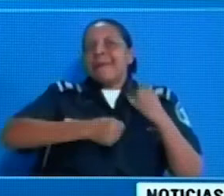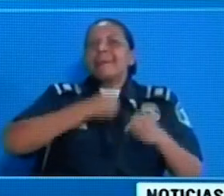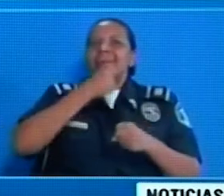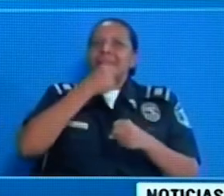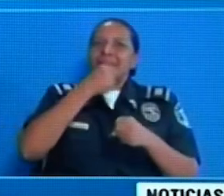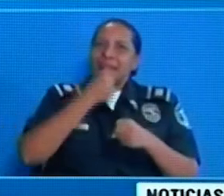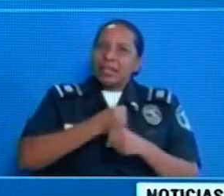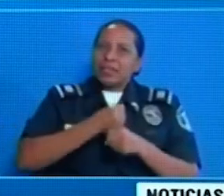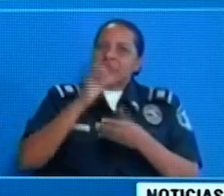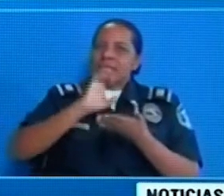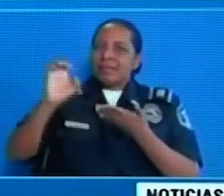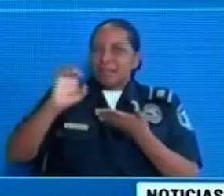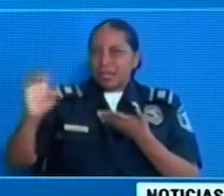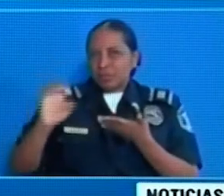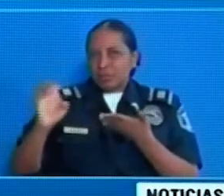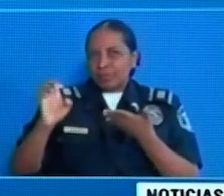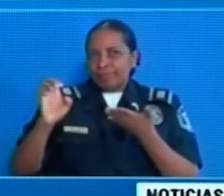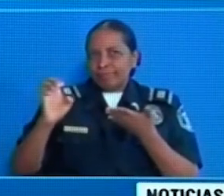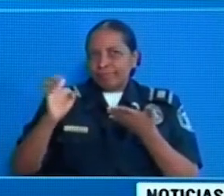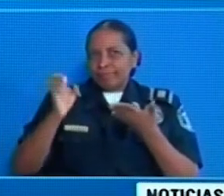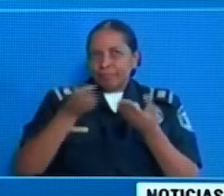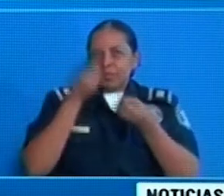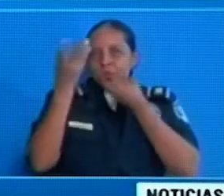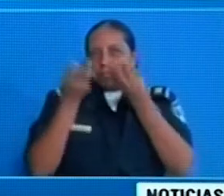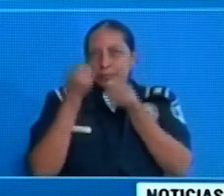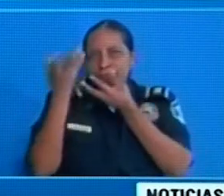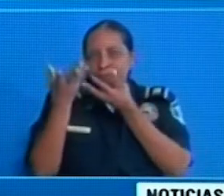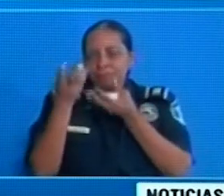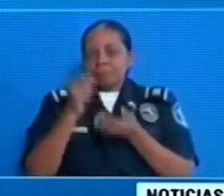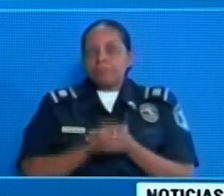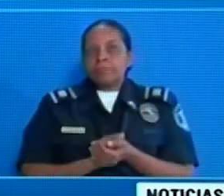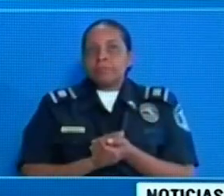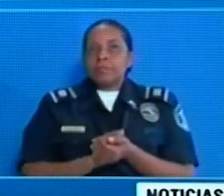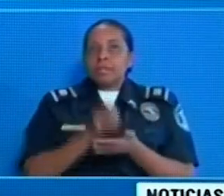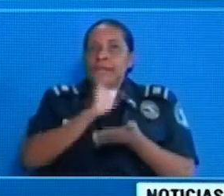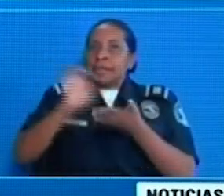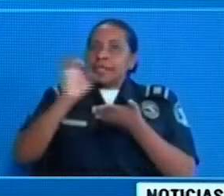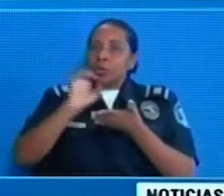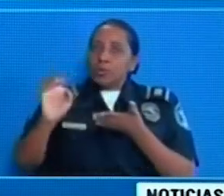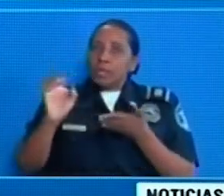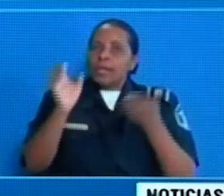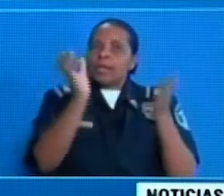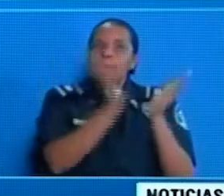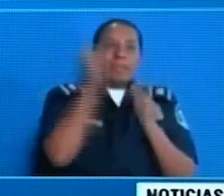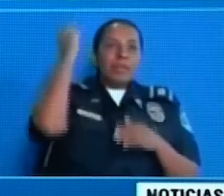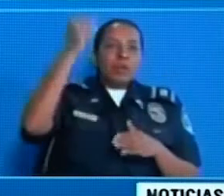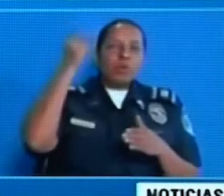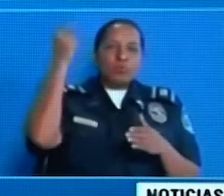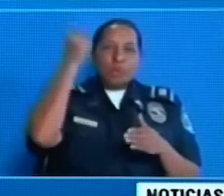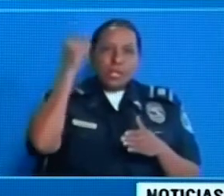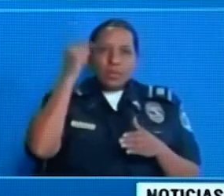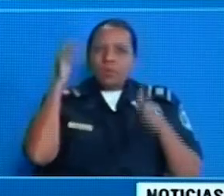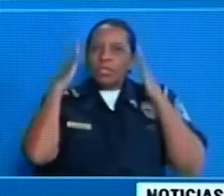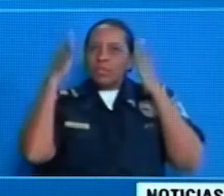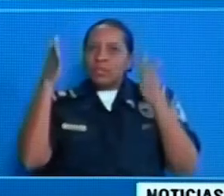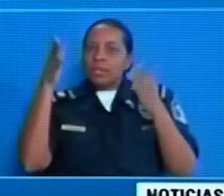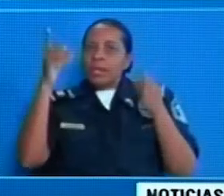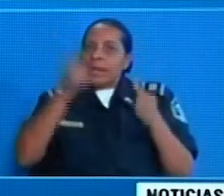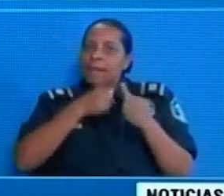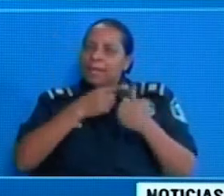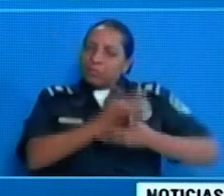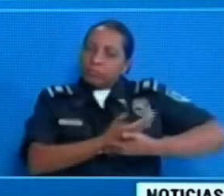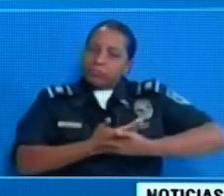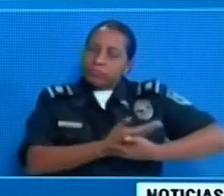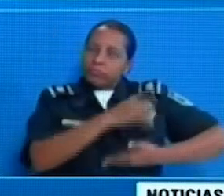comparto a brindarles la siguiente información. Las escuelas particulares y los centros de atención a la primera infancia,